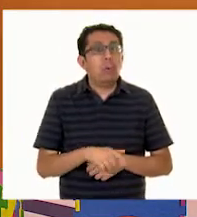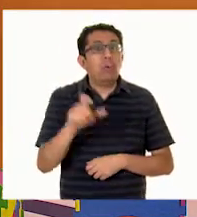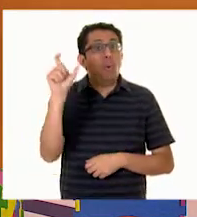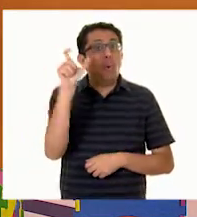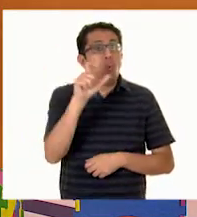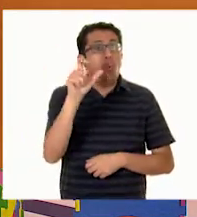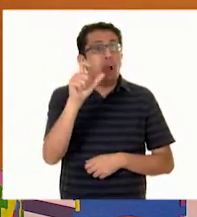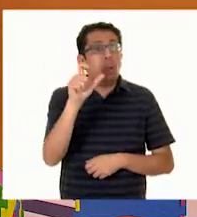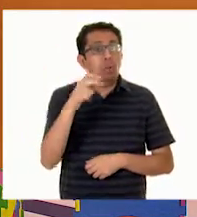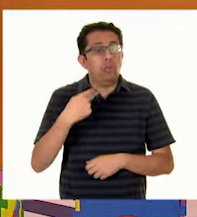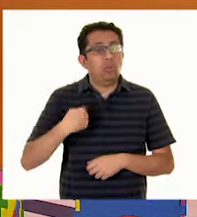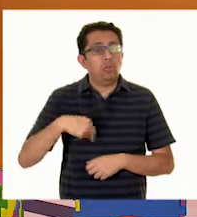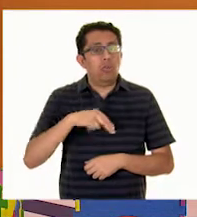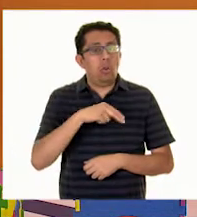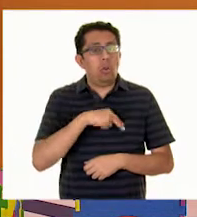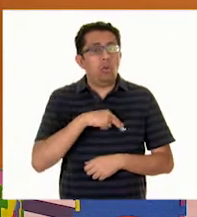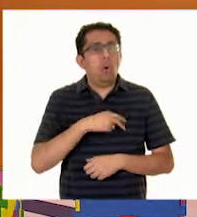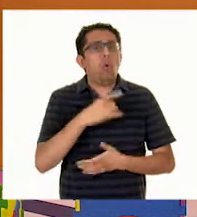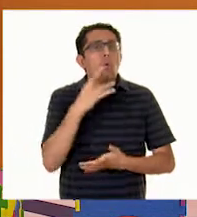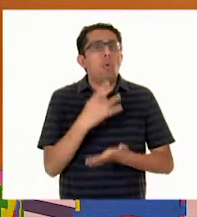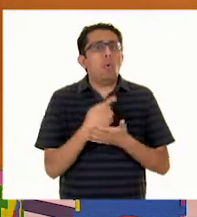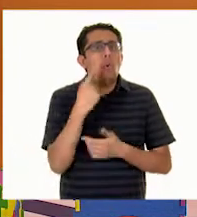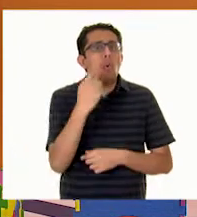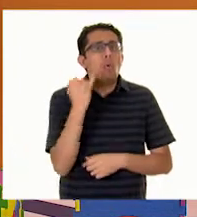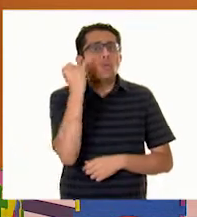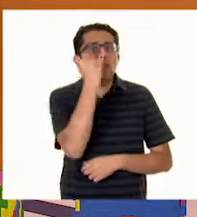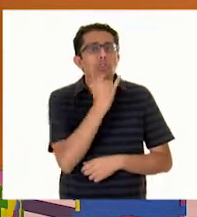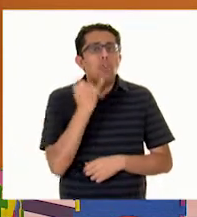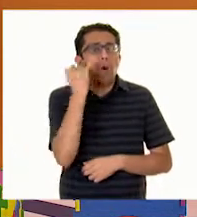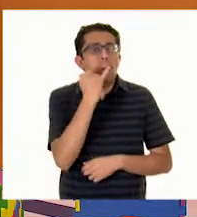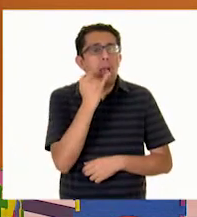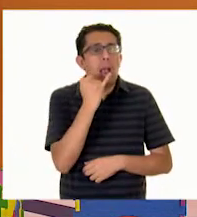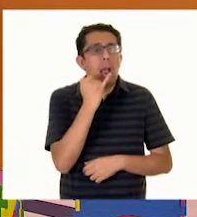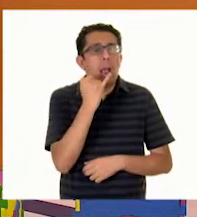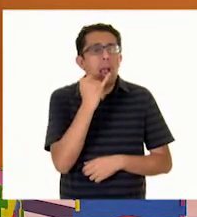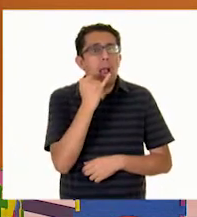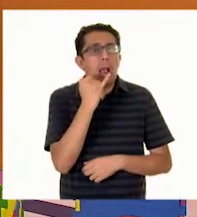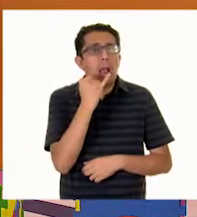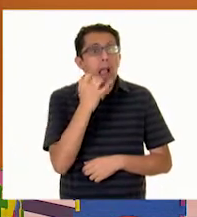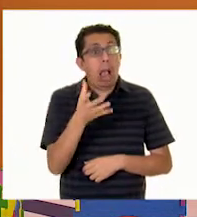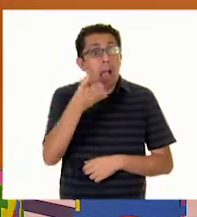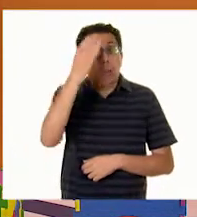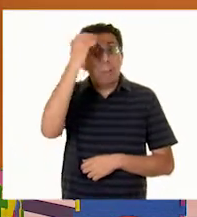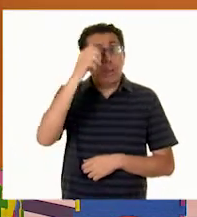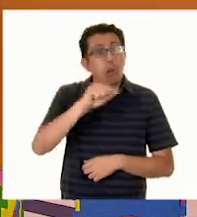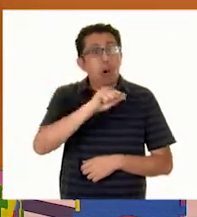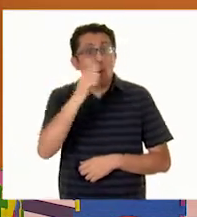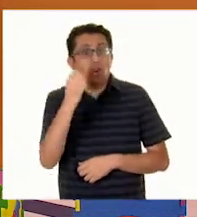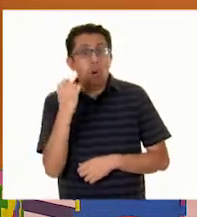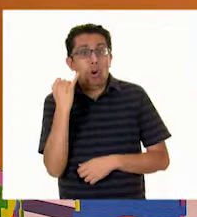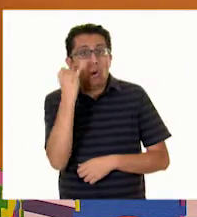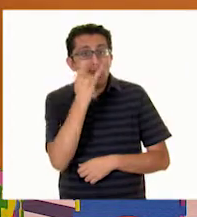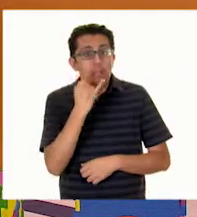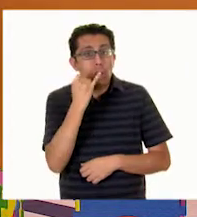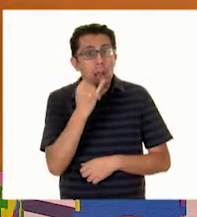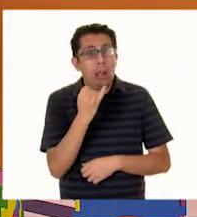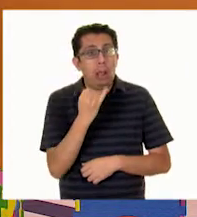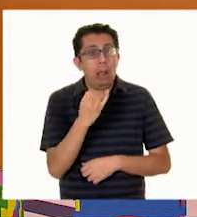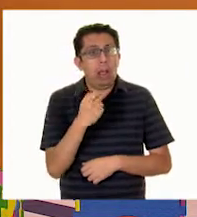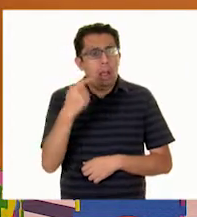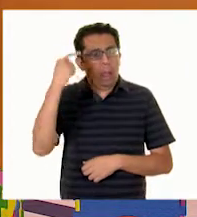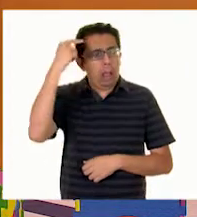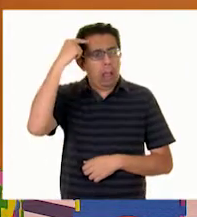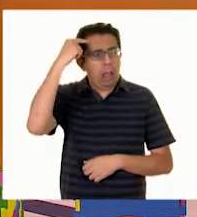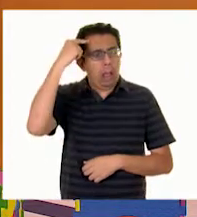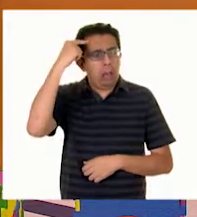nosotros nos salimos de lo monolingüe, es decir, de hablar una sola lengua, y nos atrevemos a ser bilingües, entonces nuestro cerebro